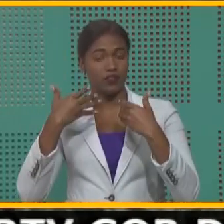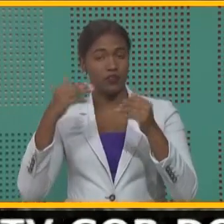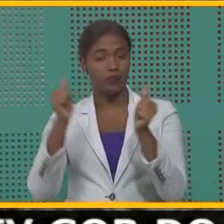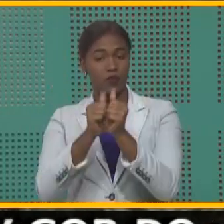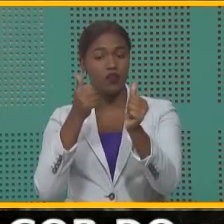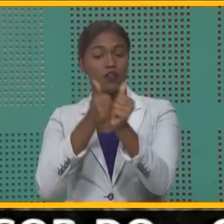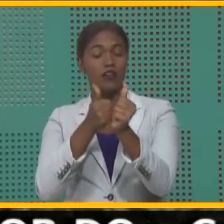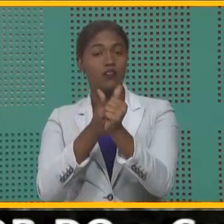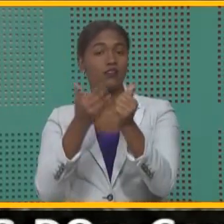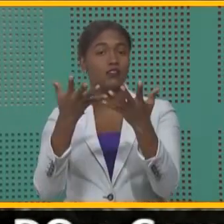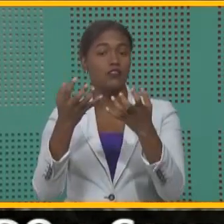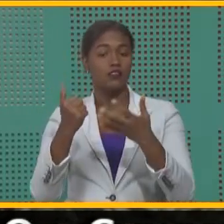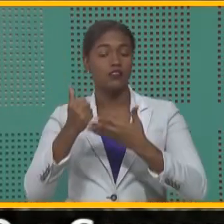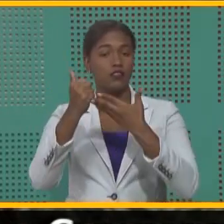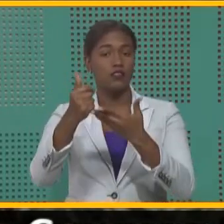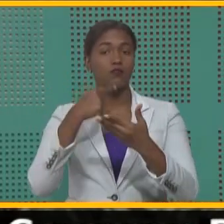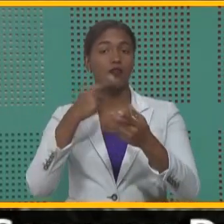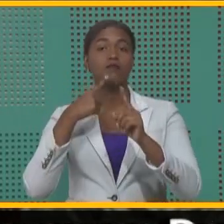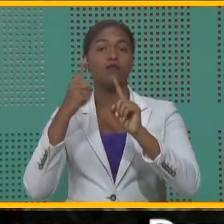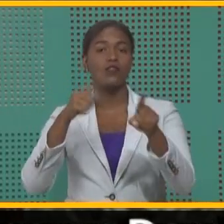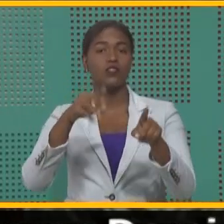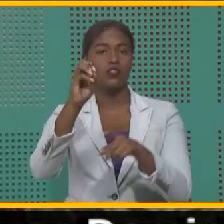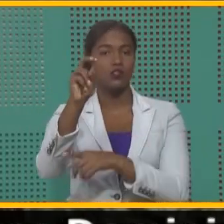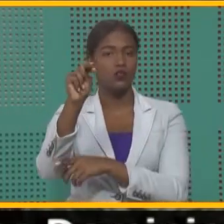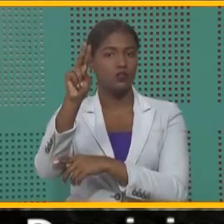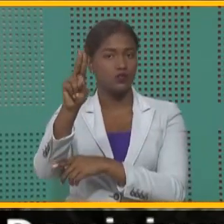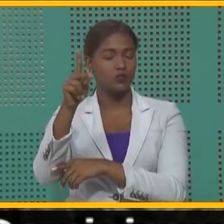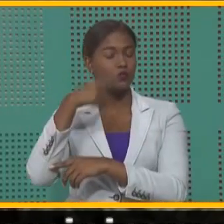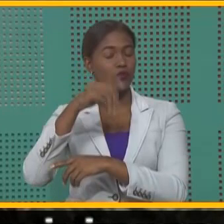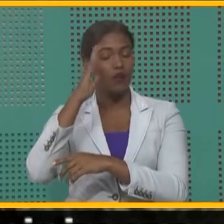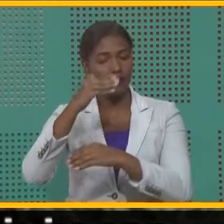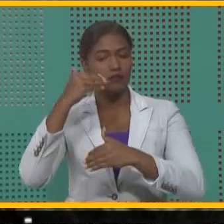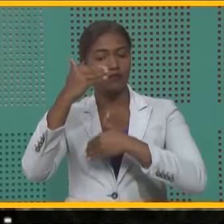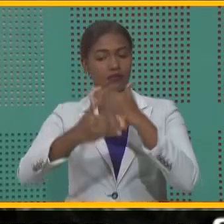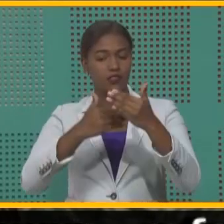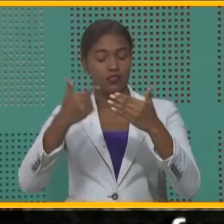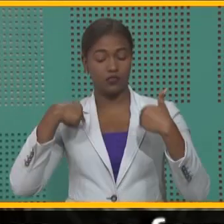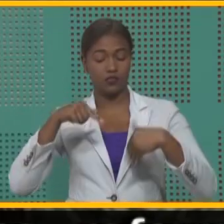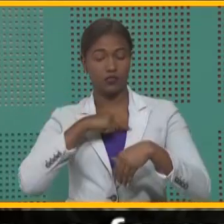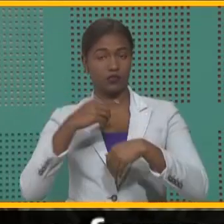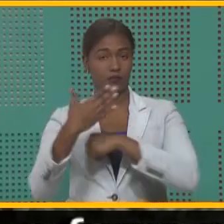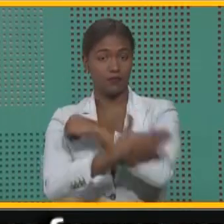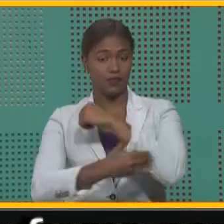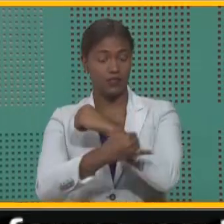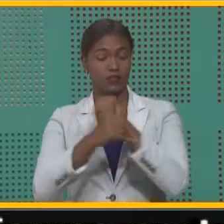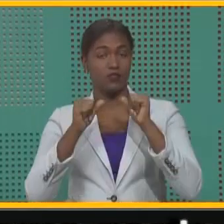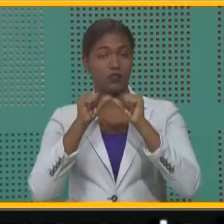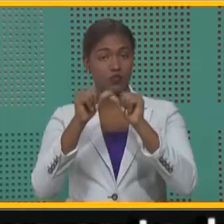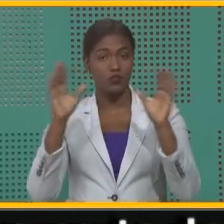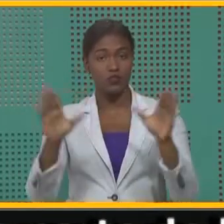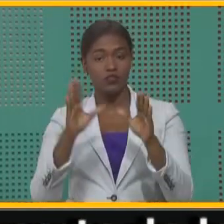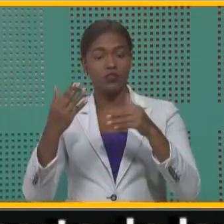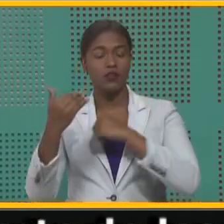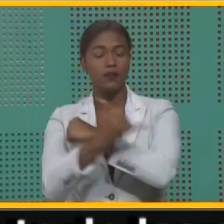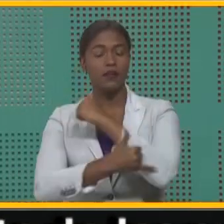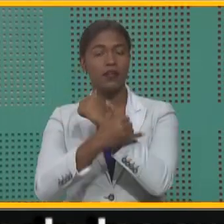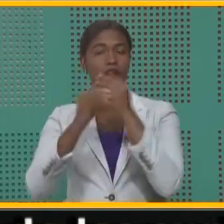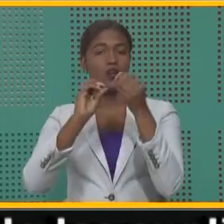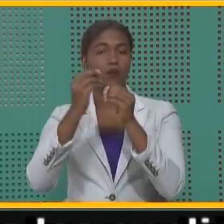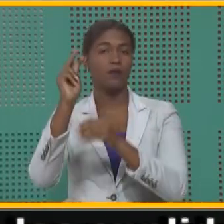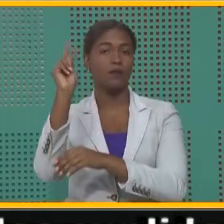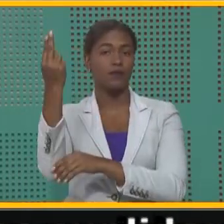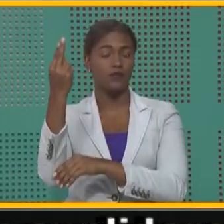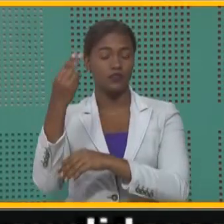decisión, como lo manda la ONU, vamos a avanzar a que nuestro país nos siga siendo el país número dos